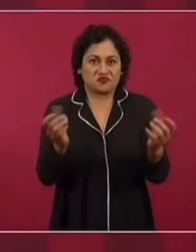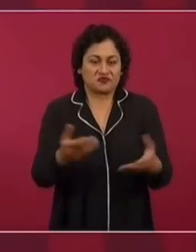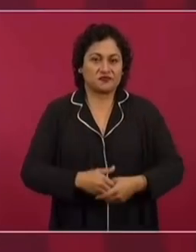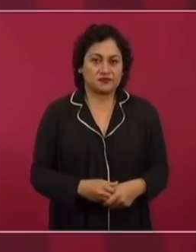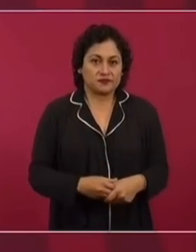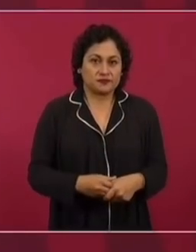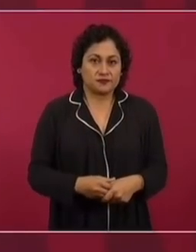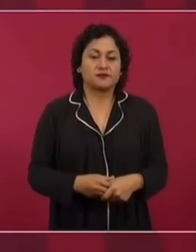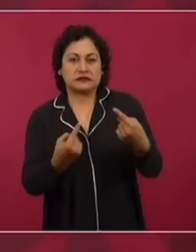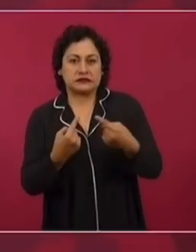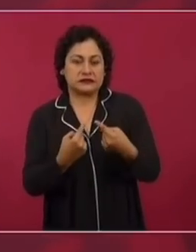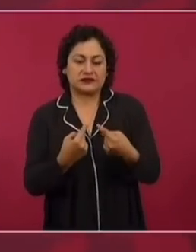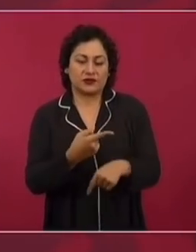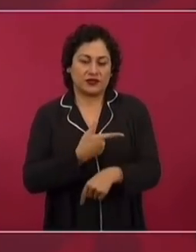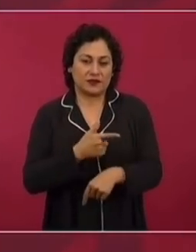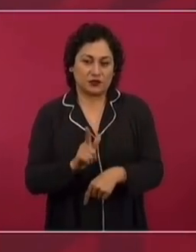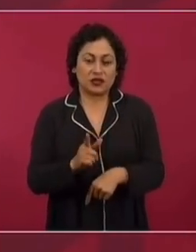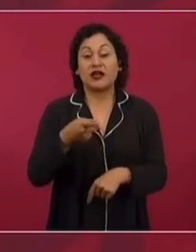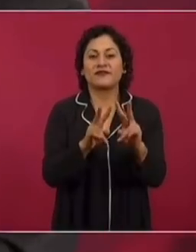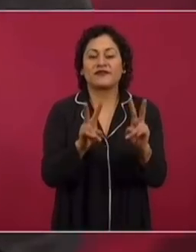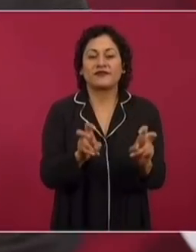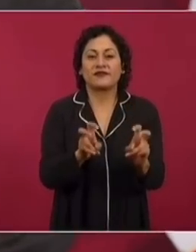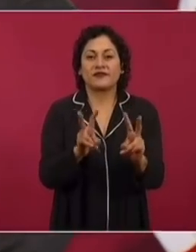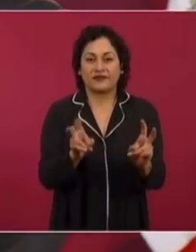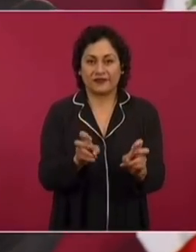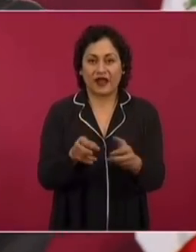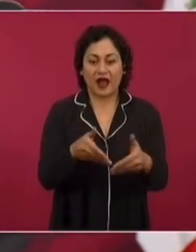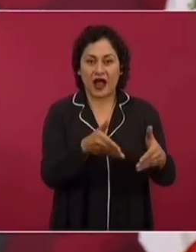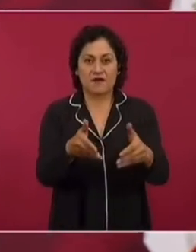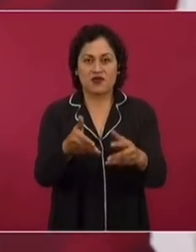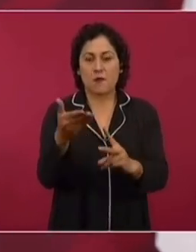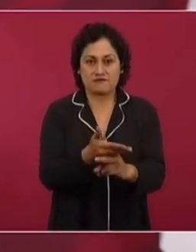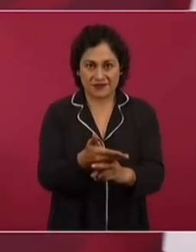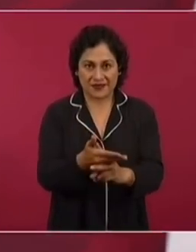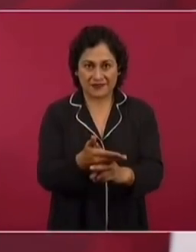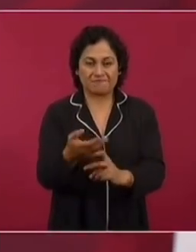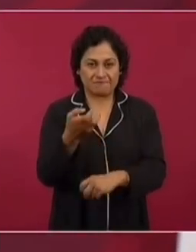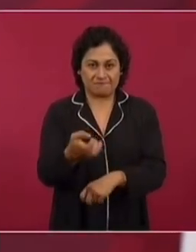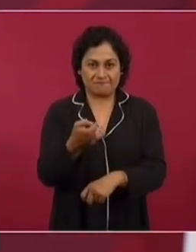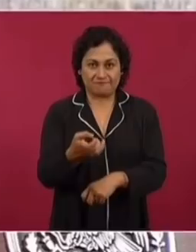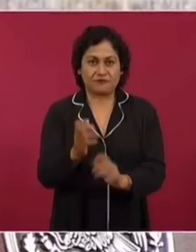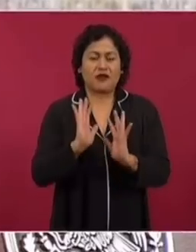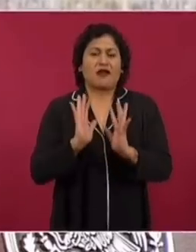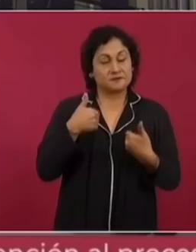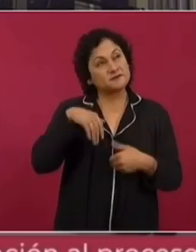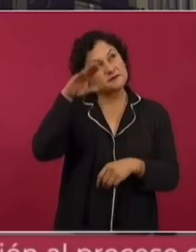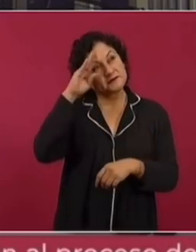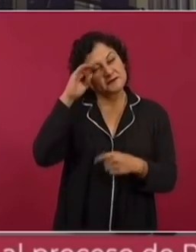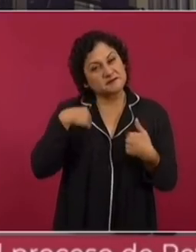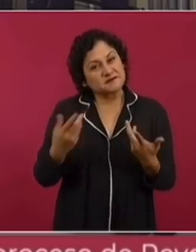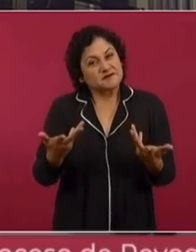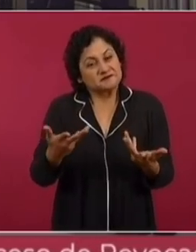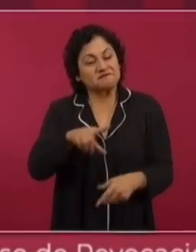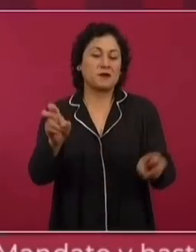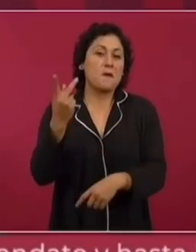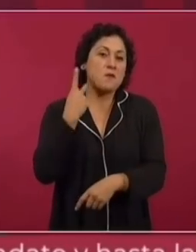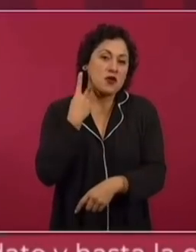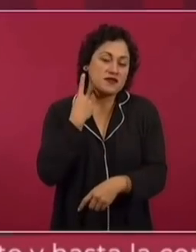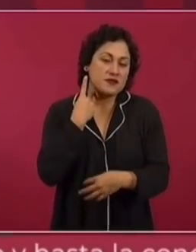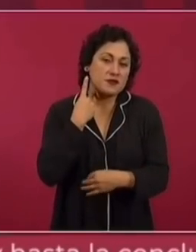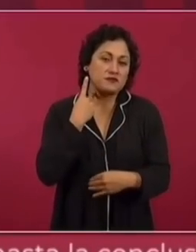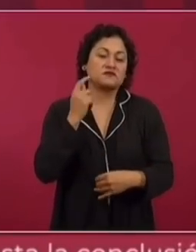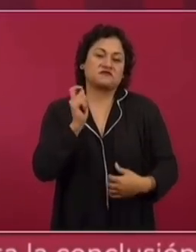me voy a rayar, pero el libro que escribí, la mitad del camino, se ha vendido mucho. Lo otro es lo político.